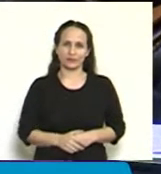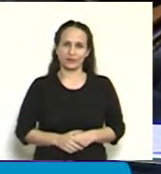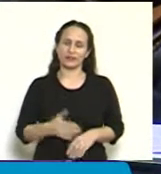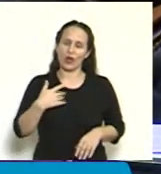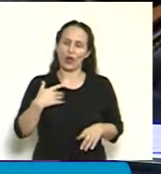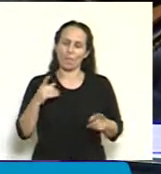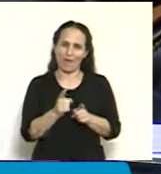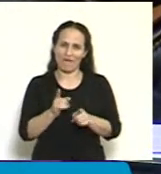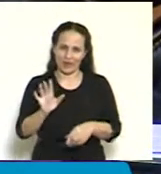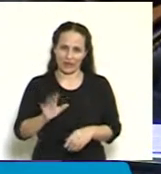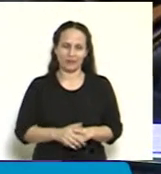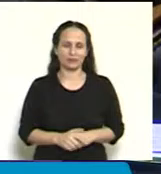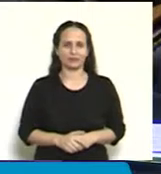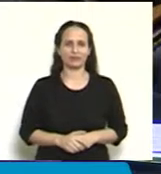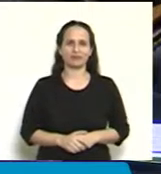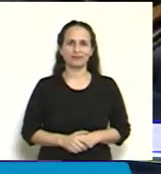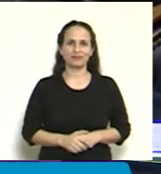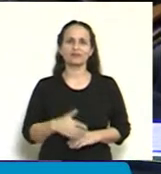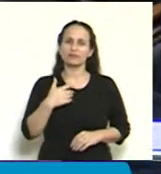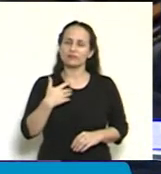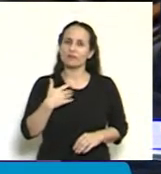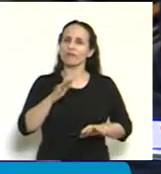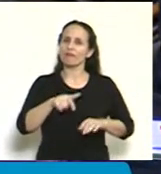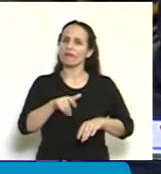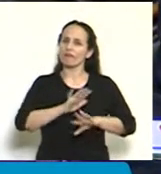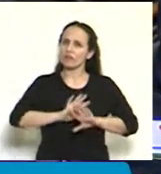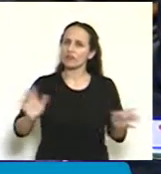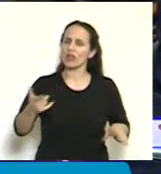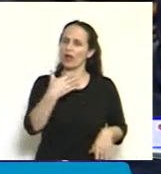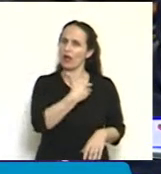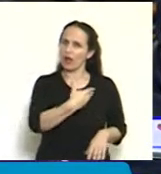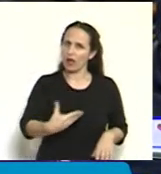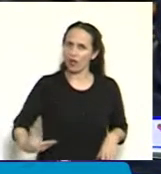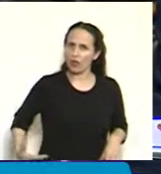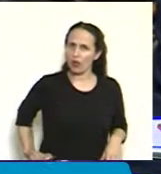Bueno, estamos terminando el mandato del gobierno